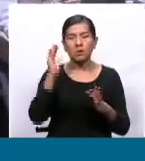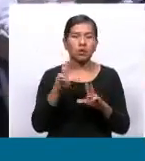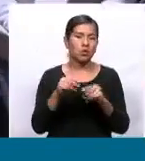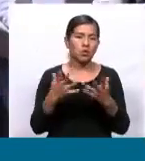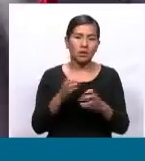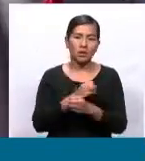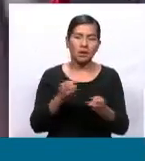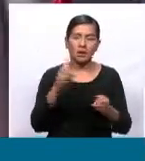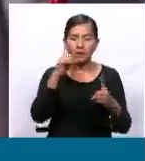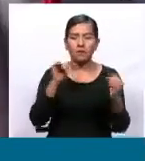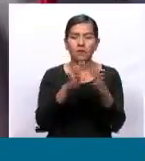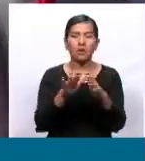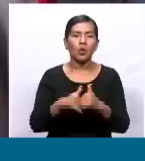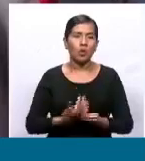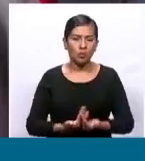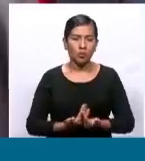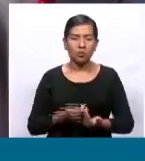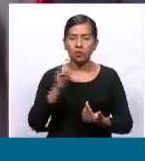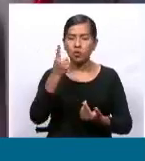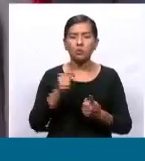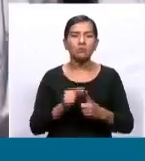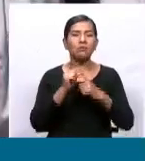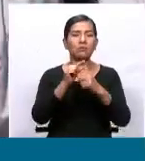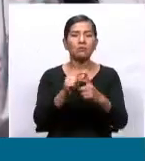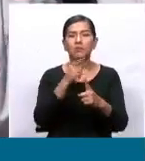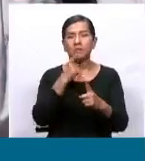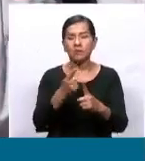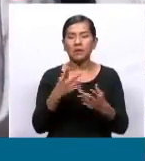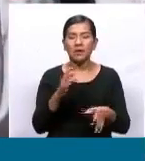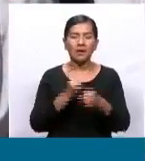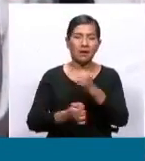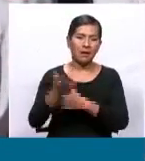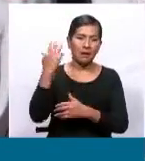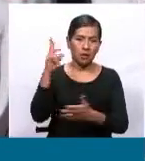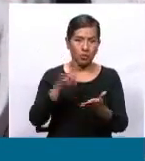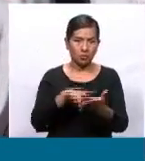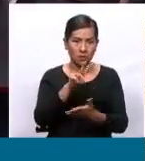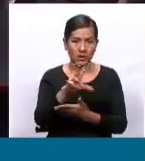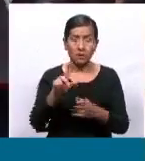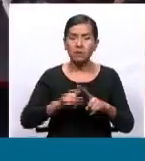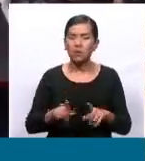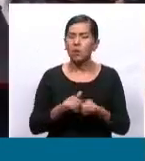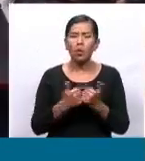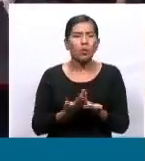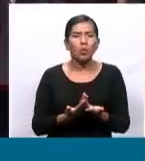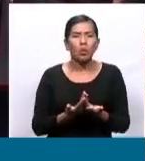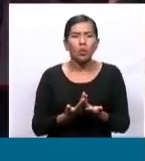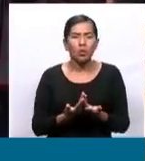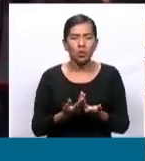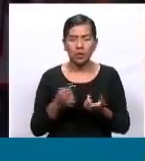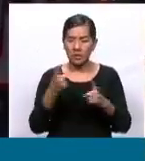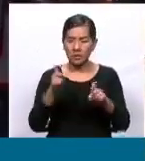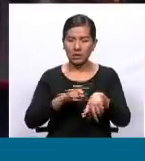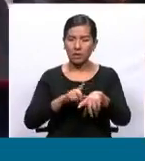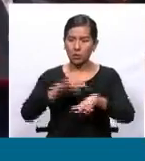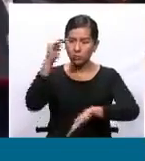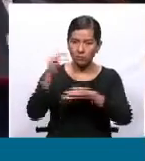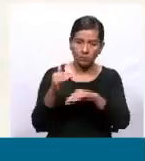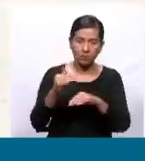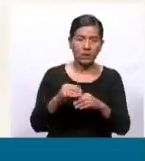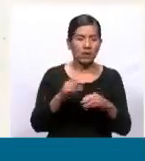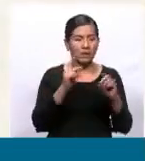afrontarlo. Simplemente dan un dato, el año 2023, pero no dicen cómo se podría reducir las